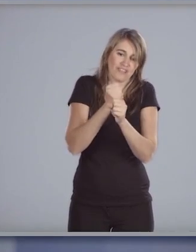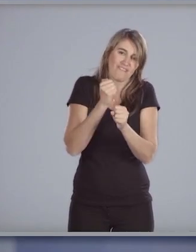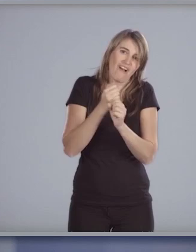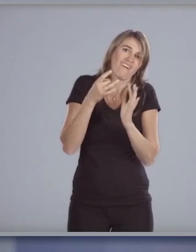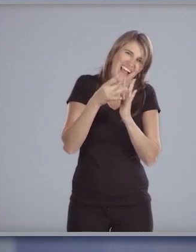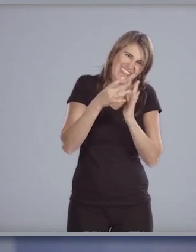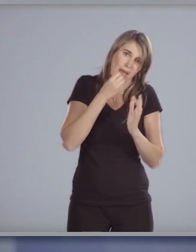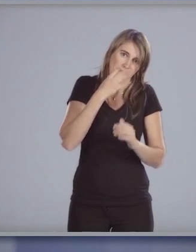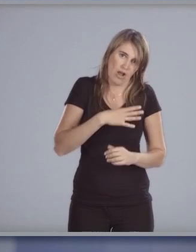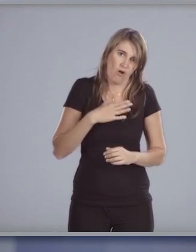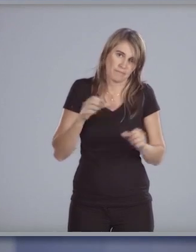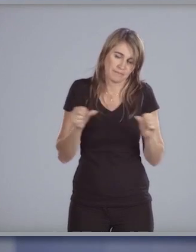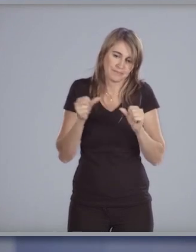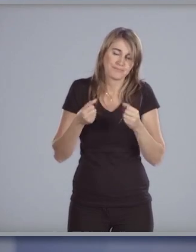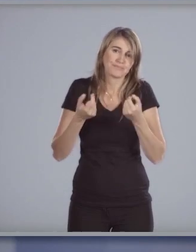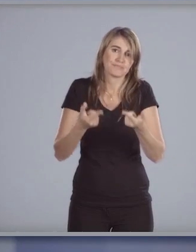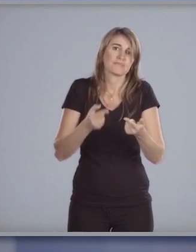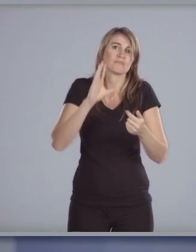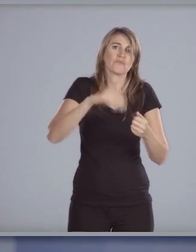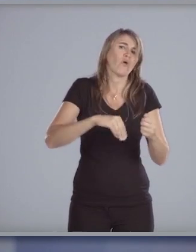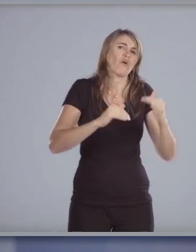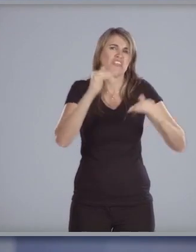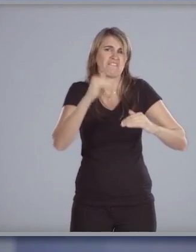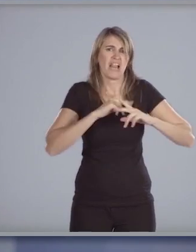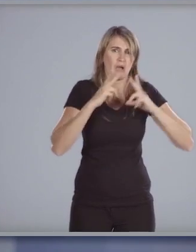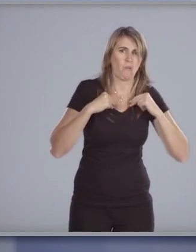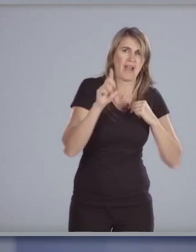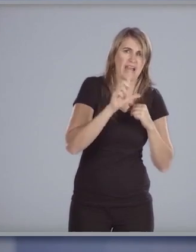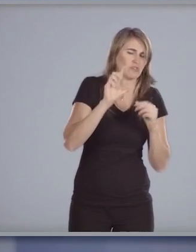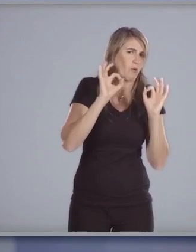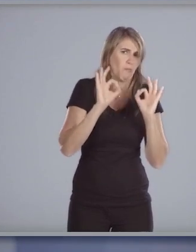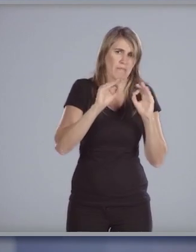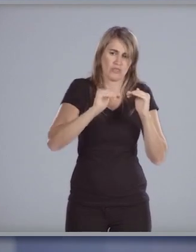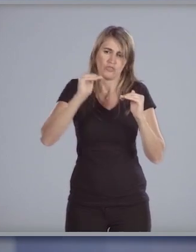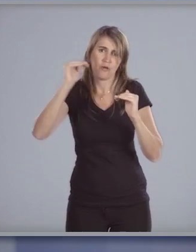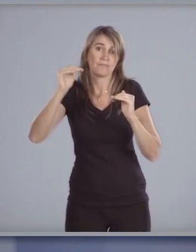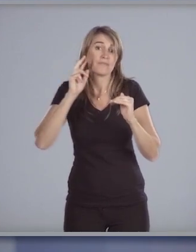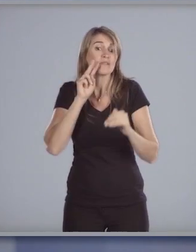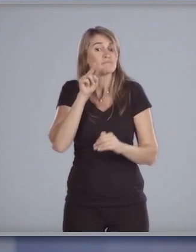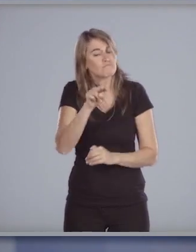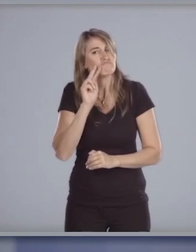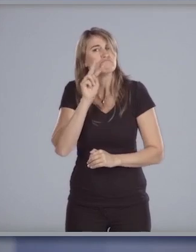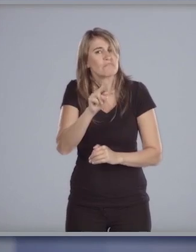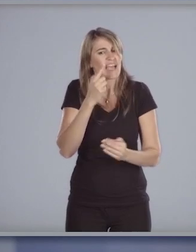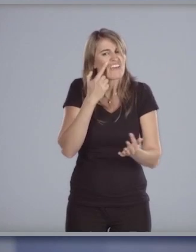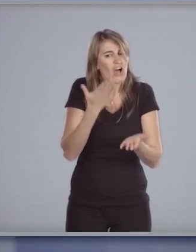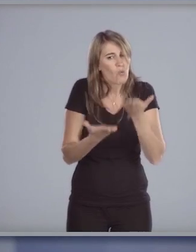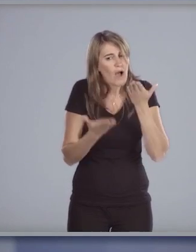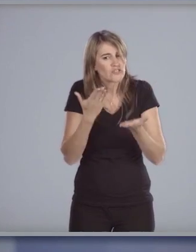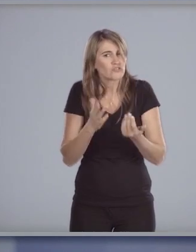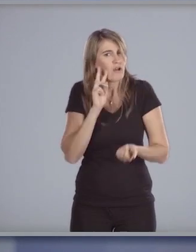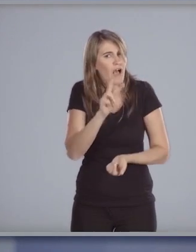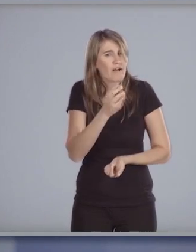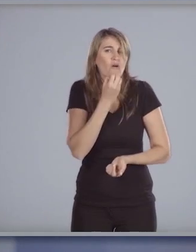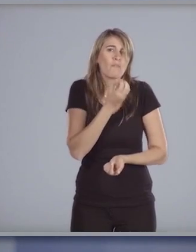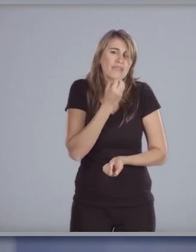actuaremos sobre todos los niveles educativos y haremos una evaluación permanente